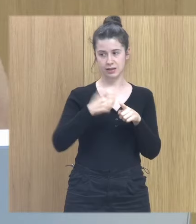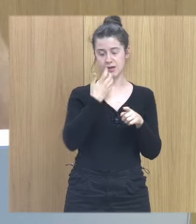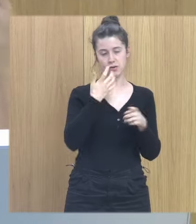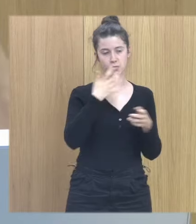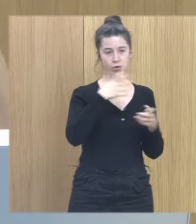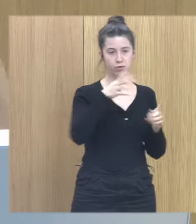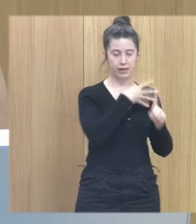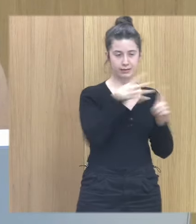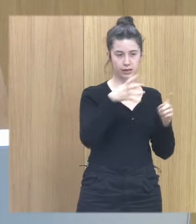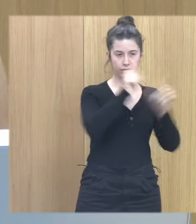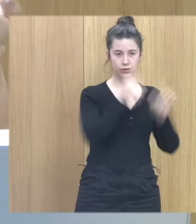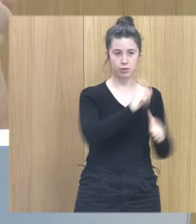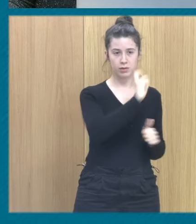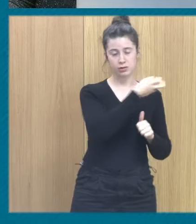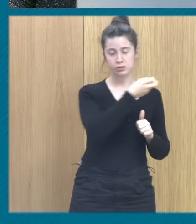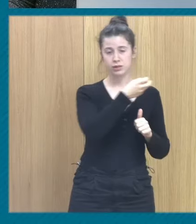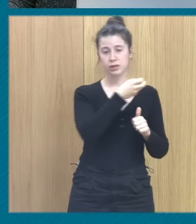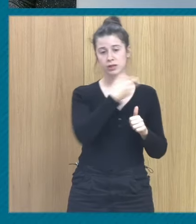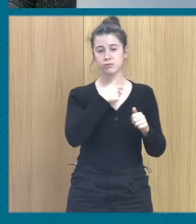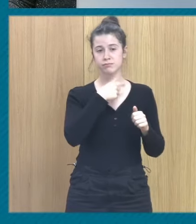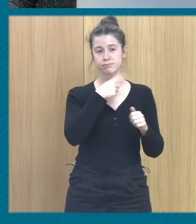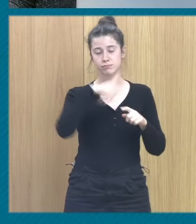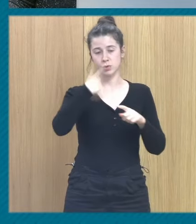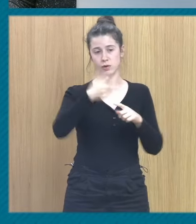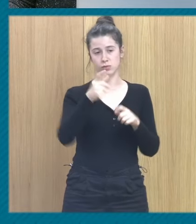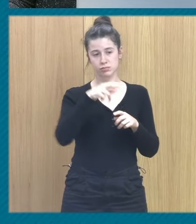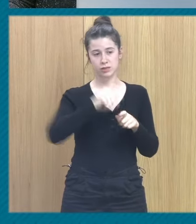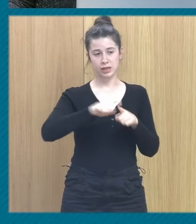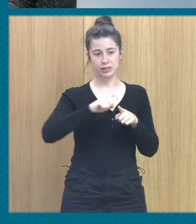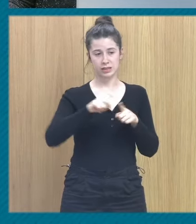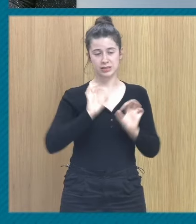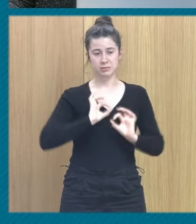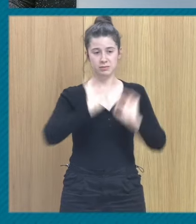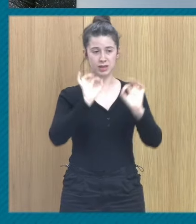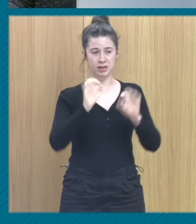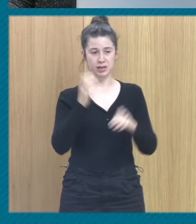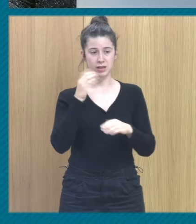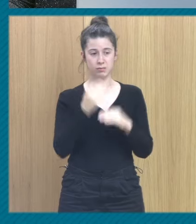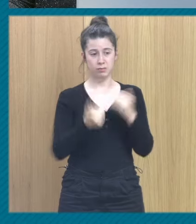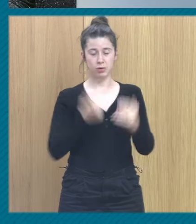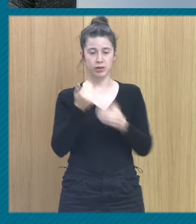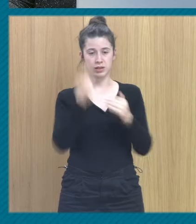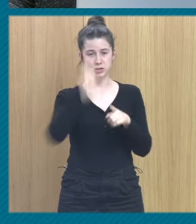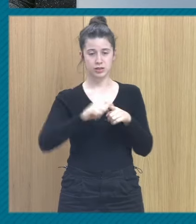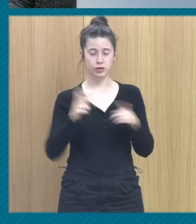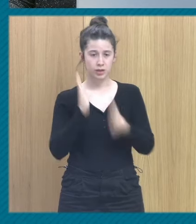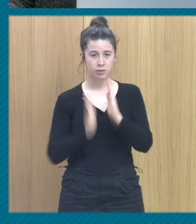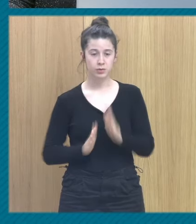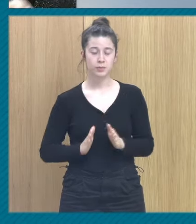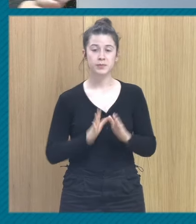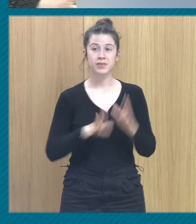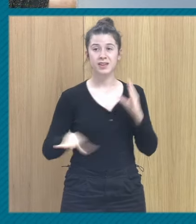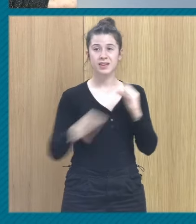maltrato y que conllevan características específicas del proceso psicoterapéutico. Elemento a añadir en esto.